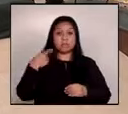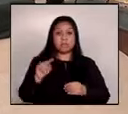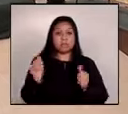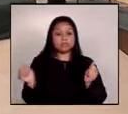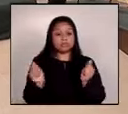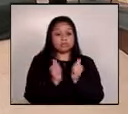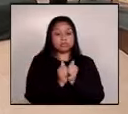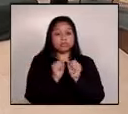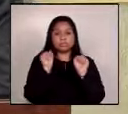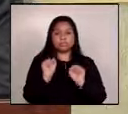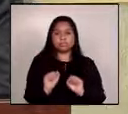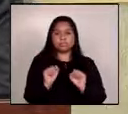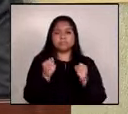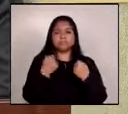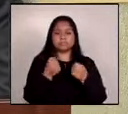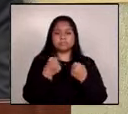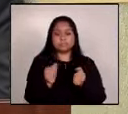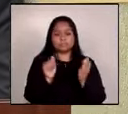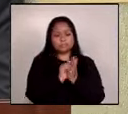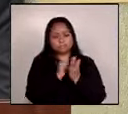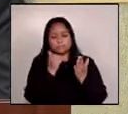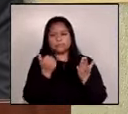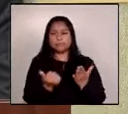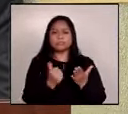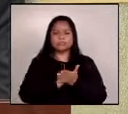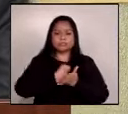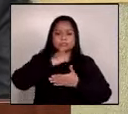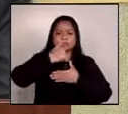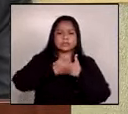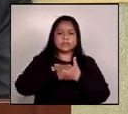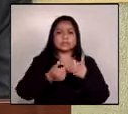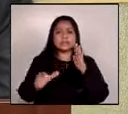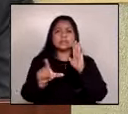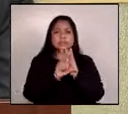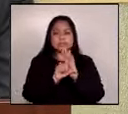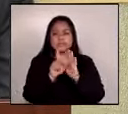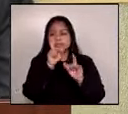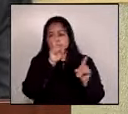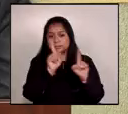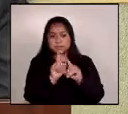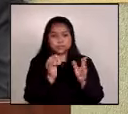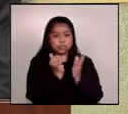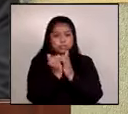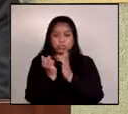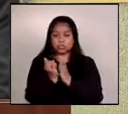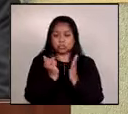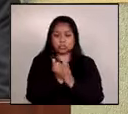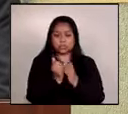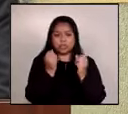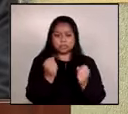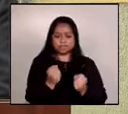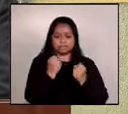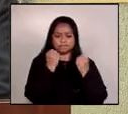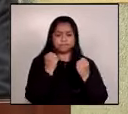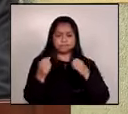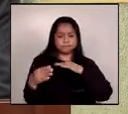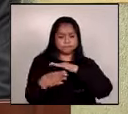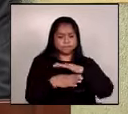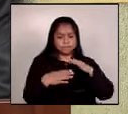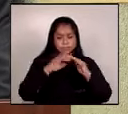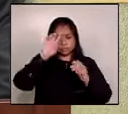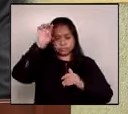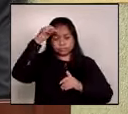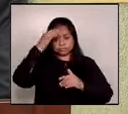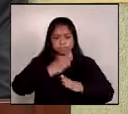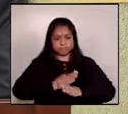estructurar una agenda legislativa e institucional que simente las políticas anticorrupción que implementaremos